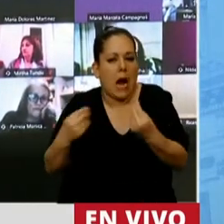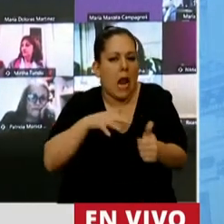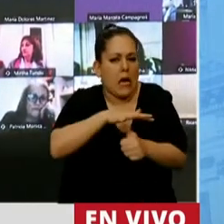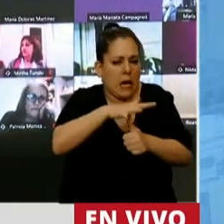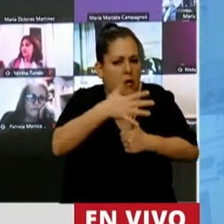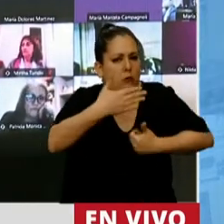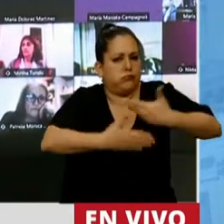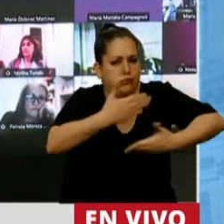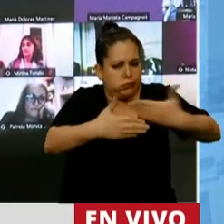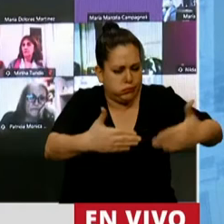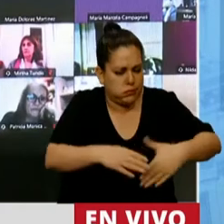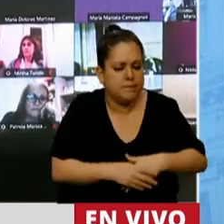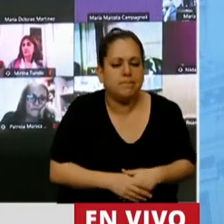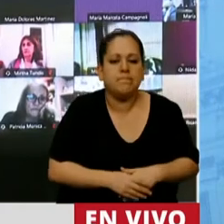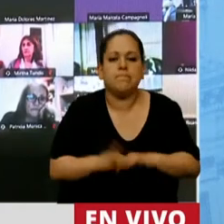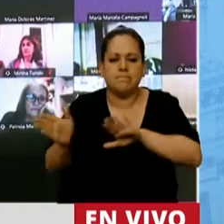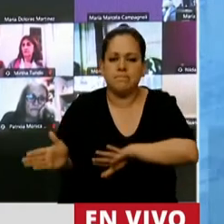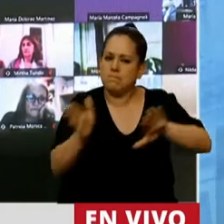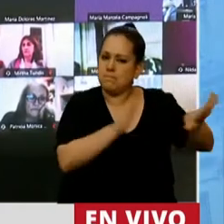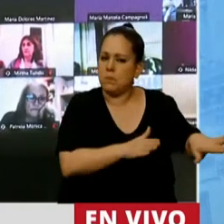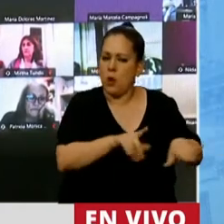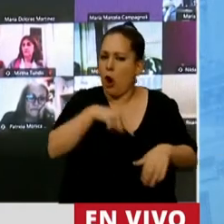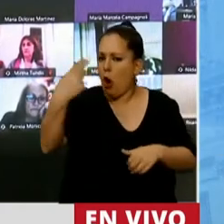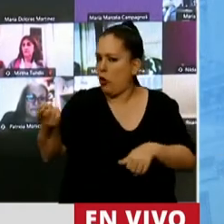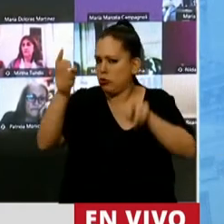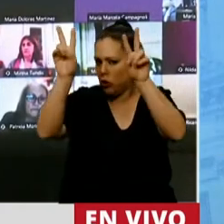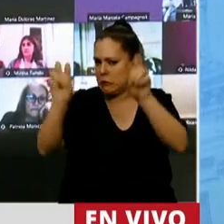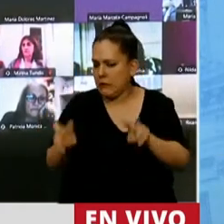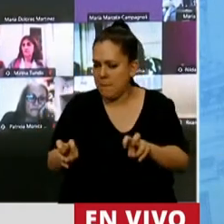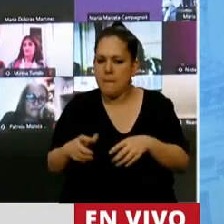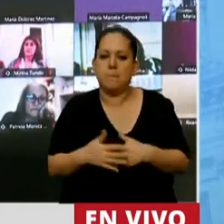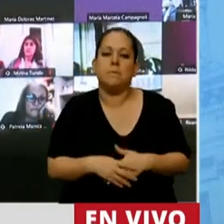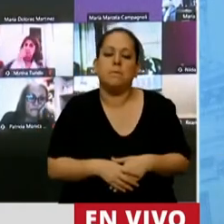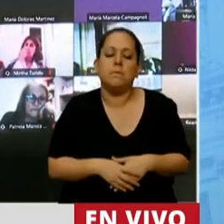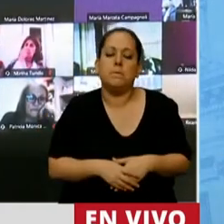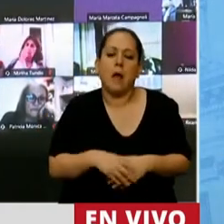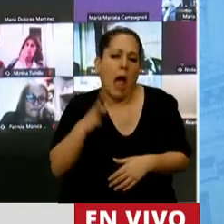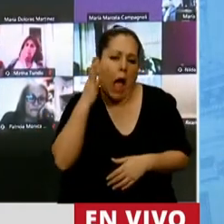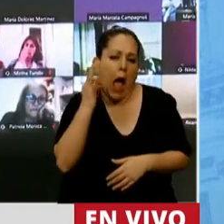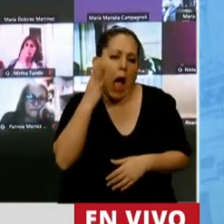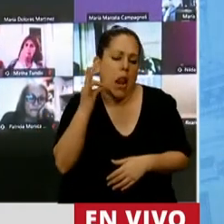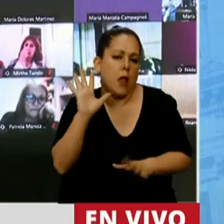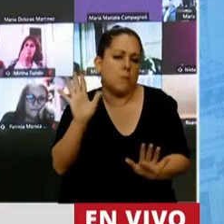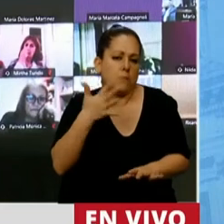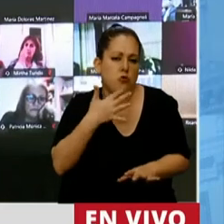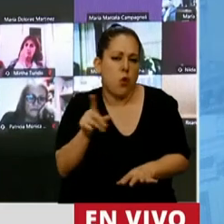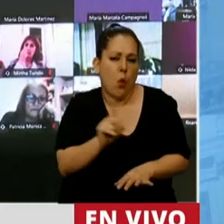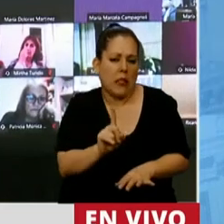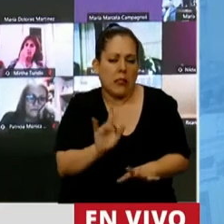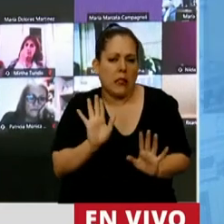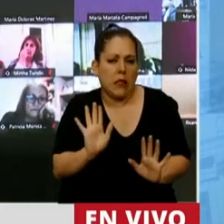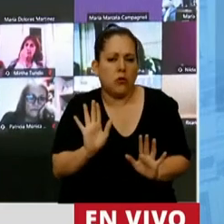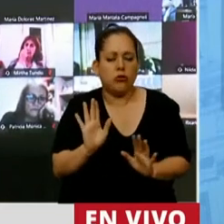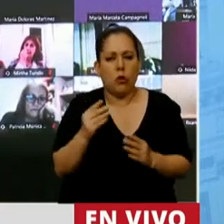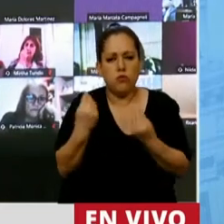quiero referirme a otros temas. Fundamentalmente a algo que no entiendo de muchas